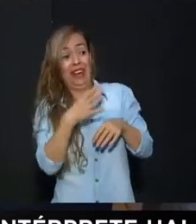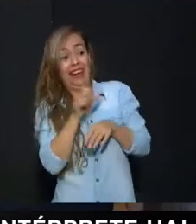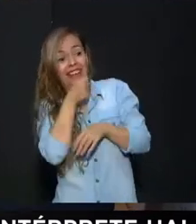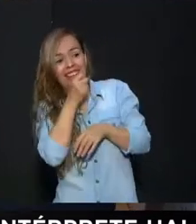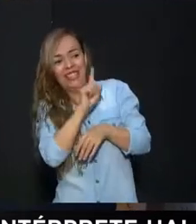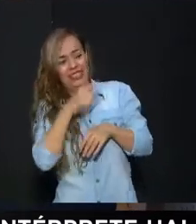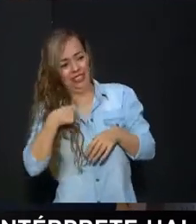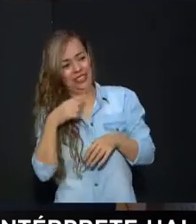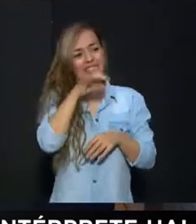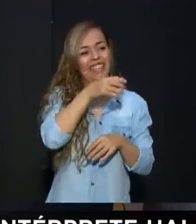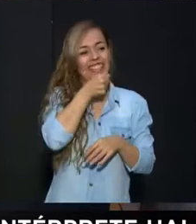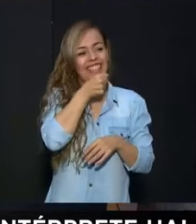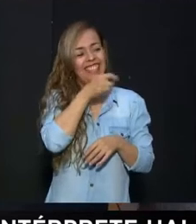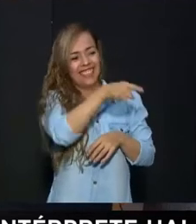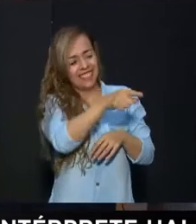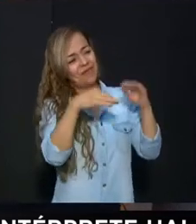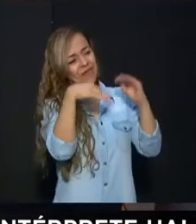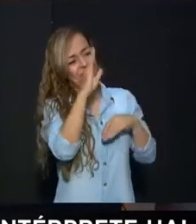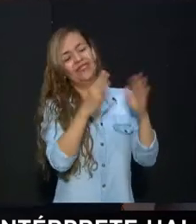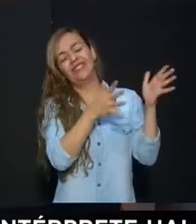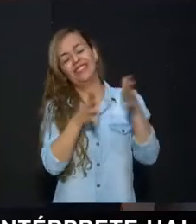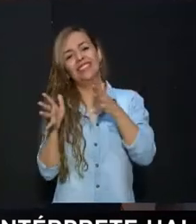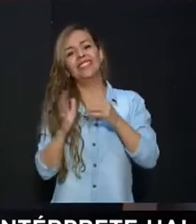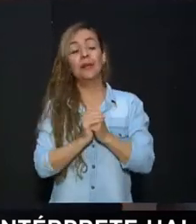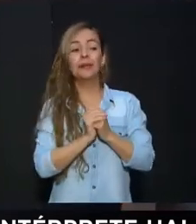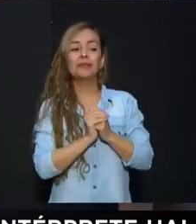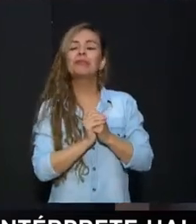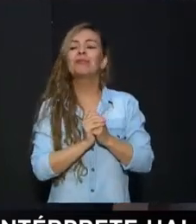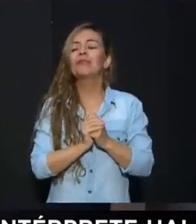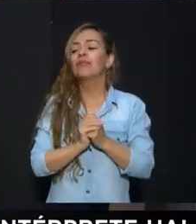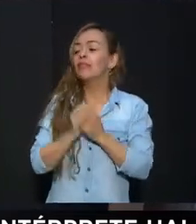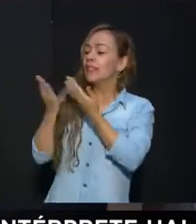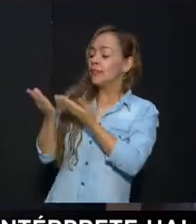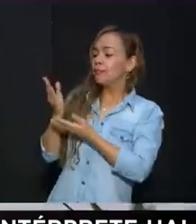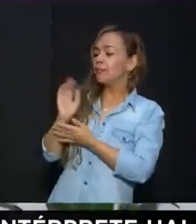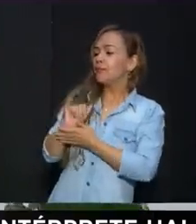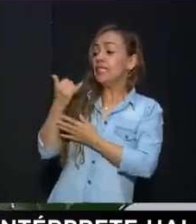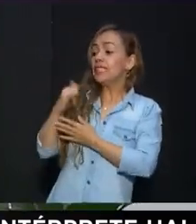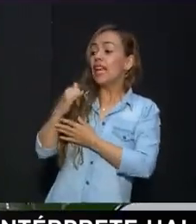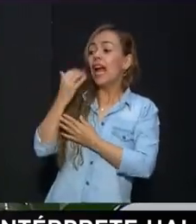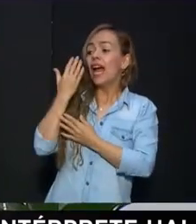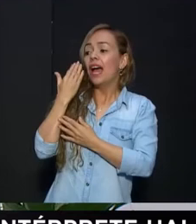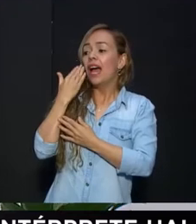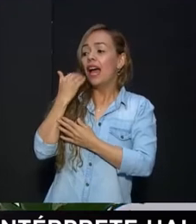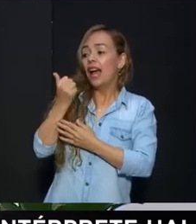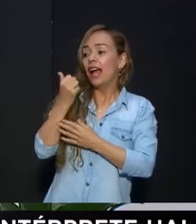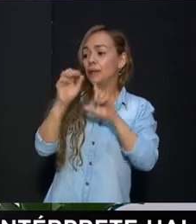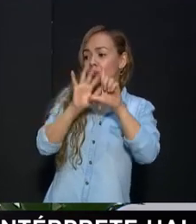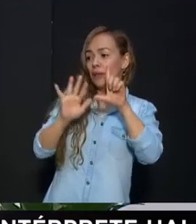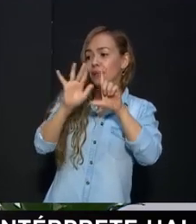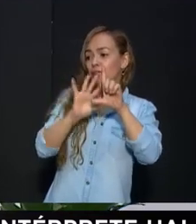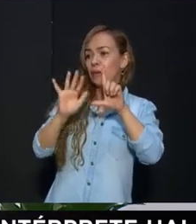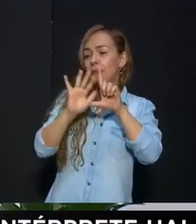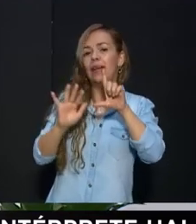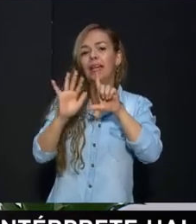No se siente excluido, rector, no, no. Bueno, David, ya tengo lista la videollamada, pero yo quiero que recibamos a